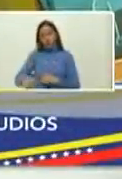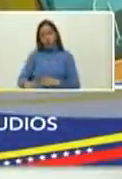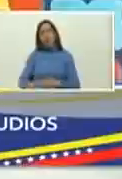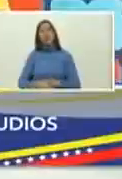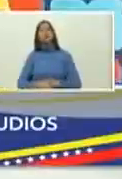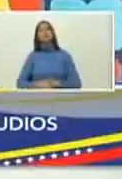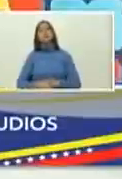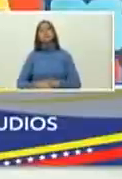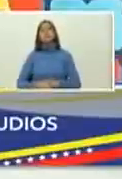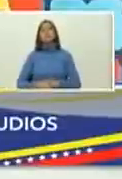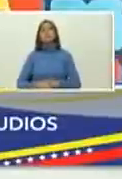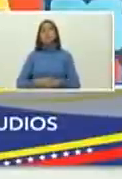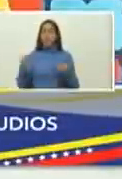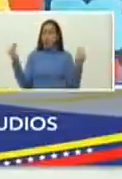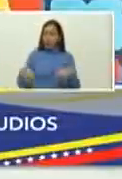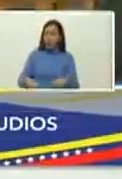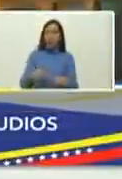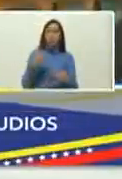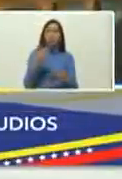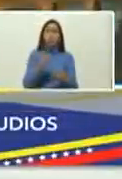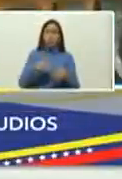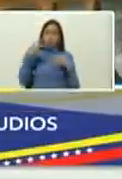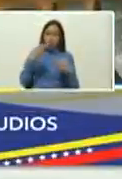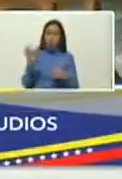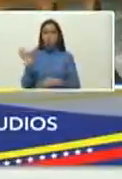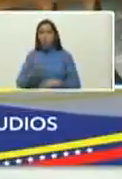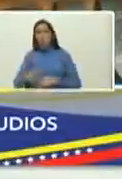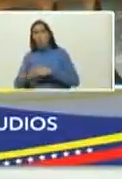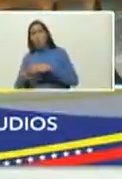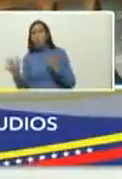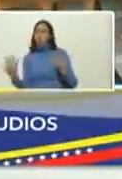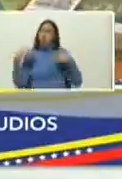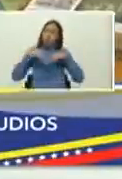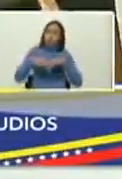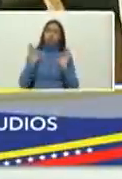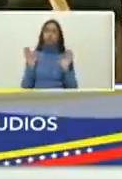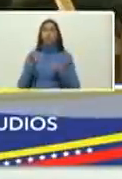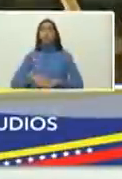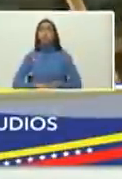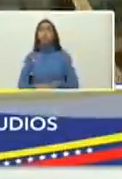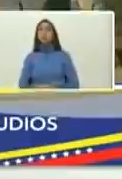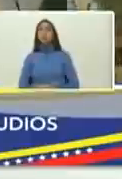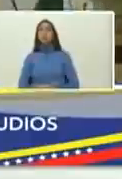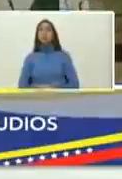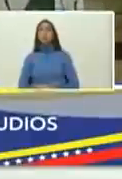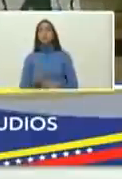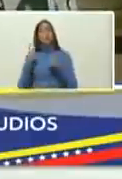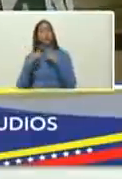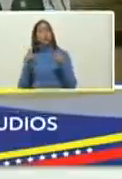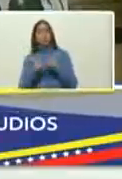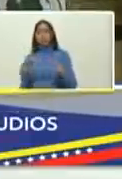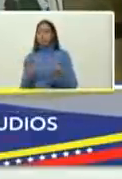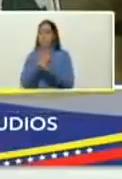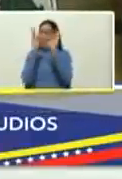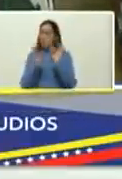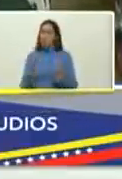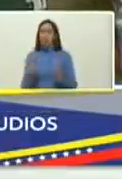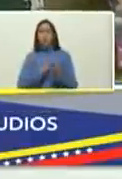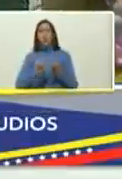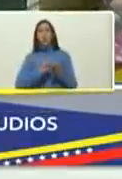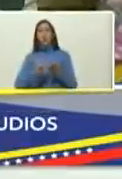físico, ¿no? Al final son complementarios. Los distintos géneros de escritura,